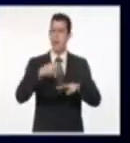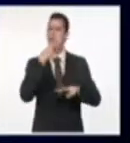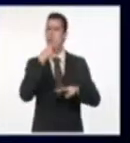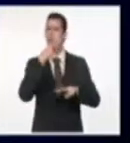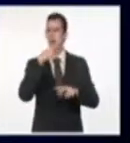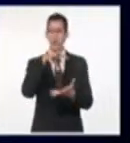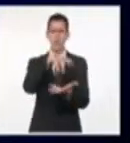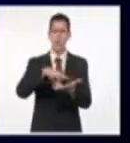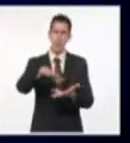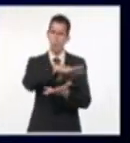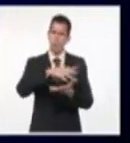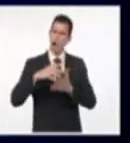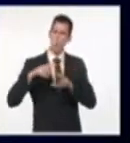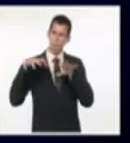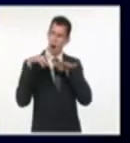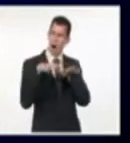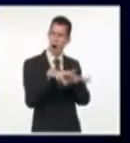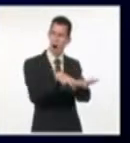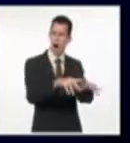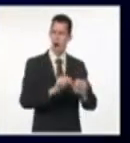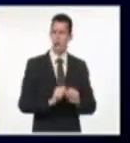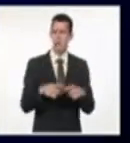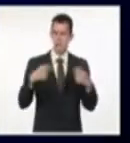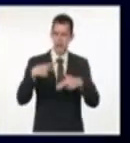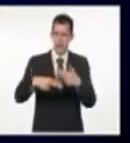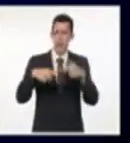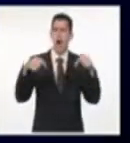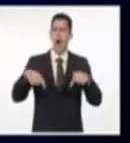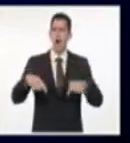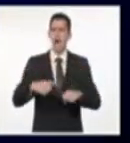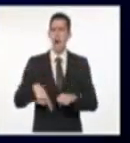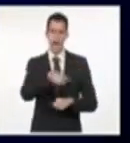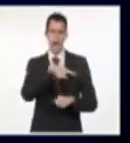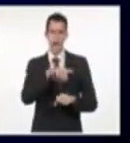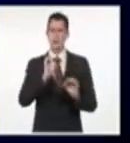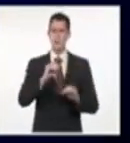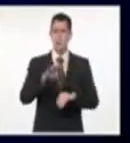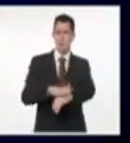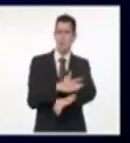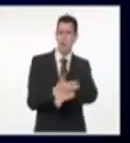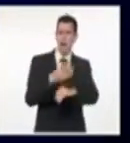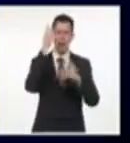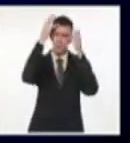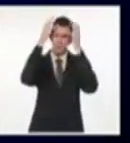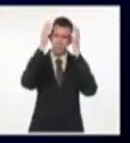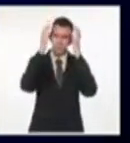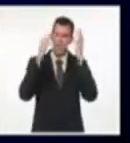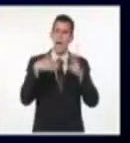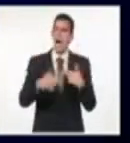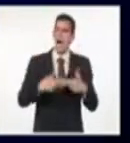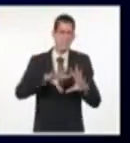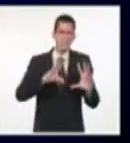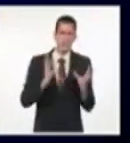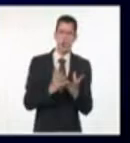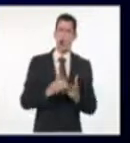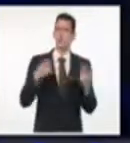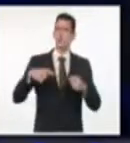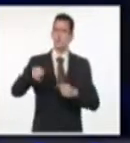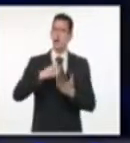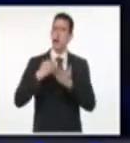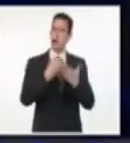Manuel y a apoyar a los vecinos de Luis Manuel, que están haciendo lo imposible, desde lo poco que tienen, para defender a Luis Manuel.